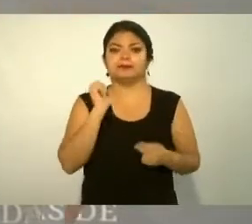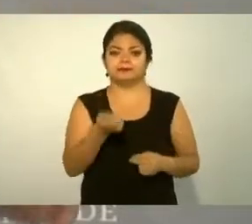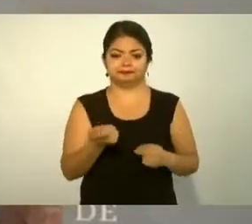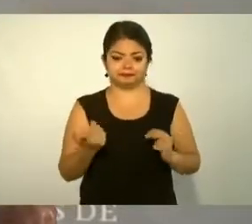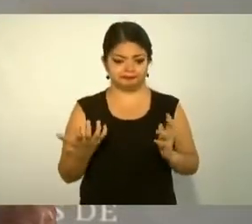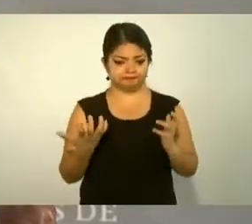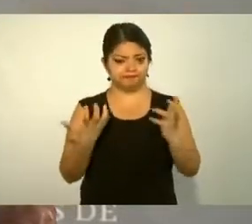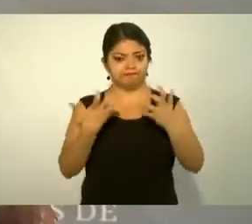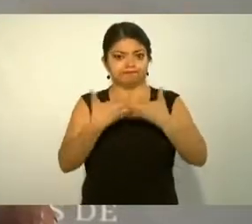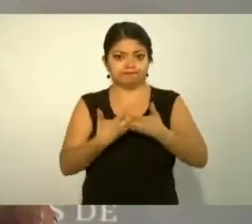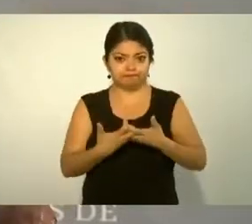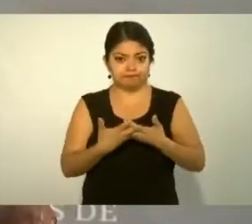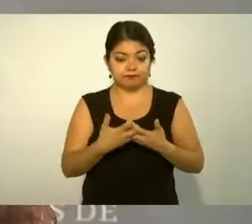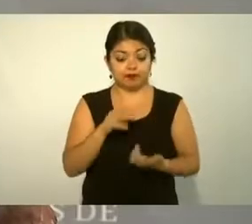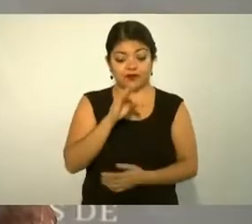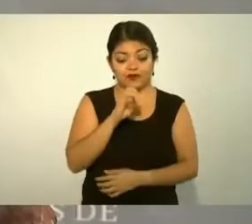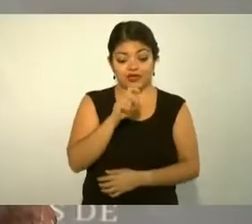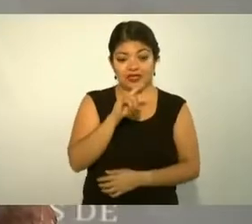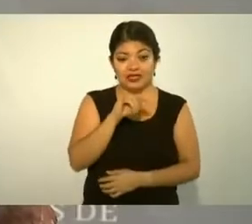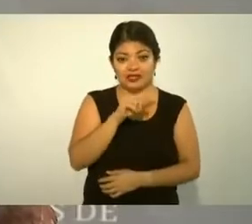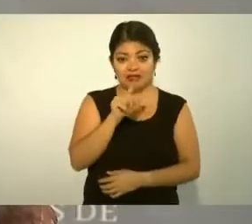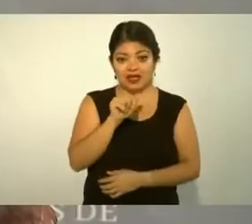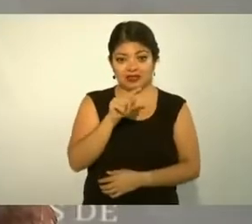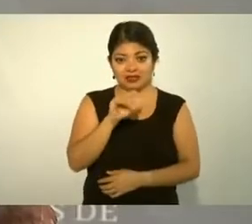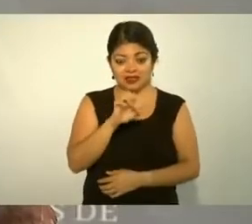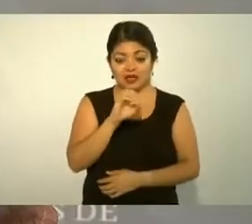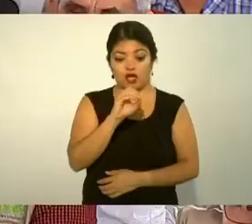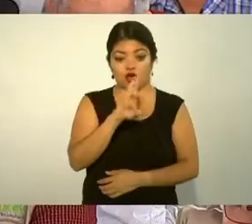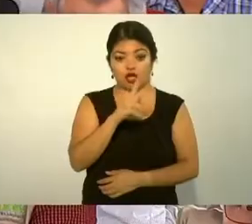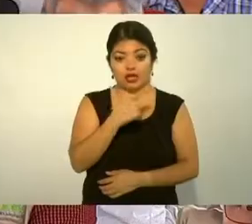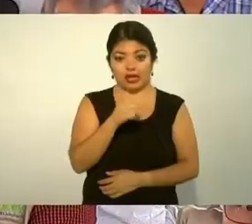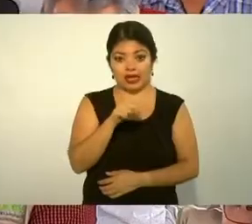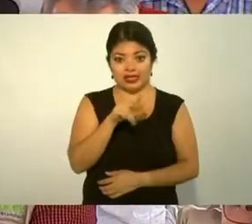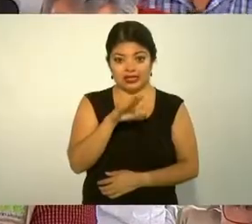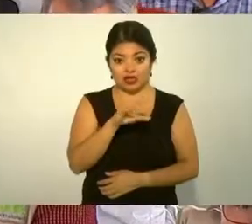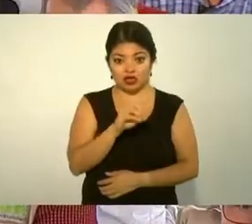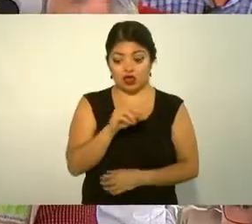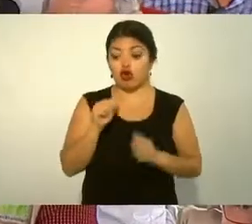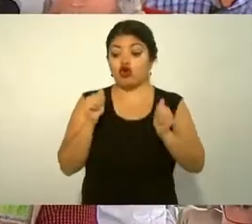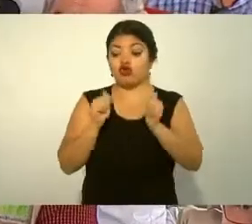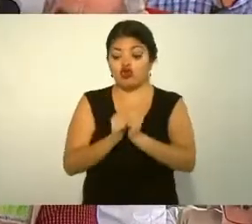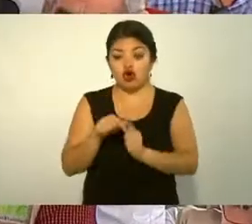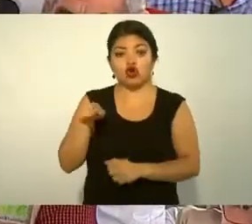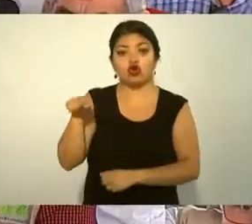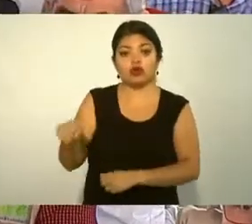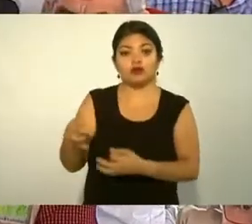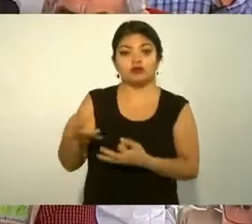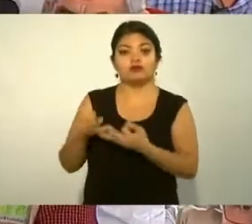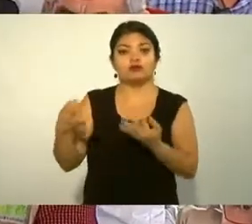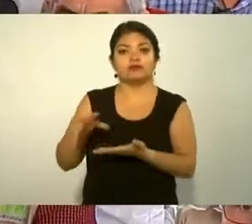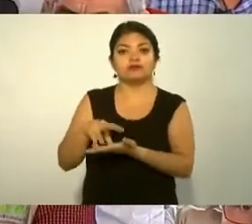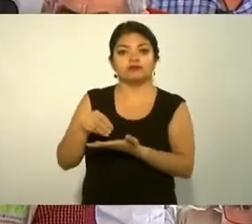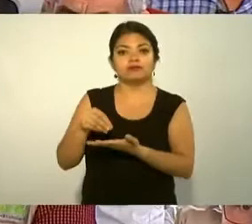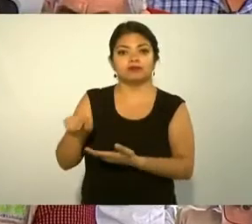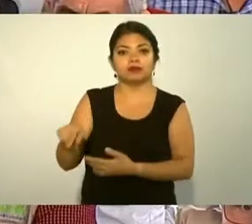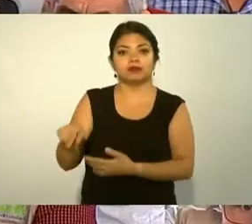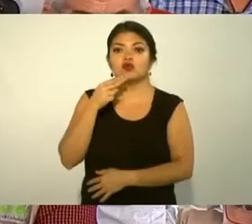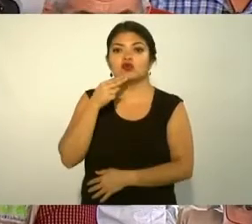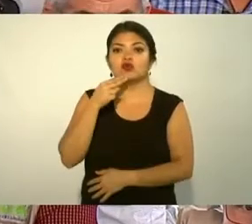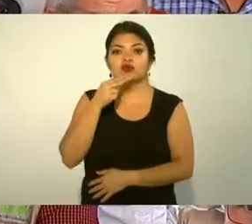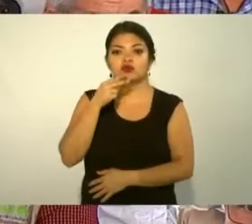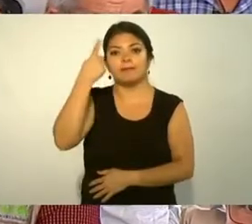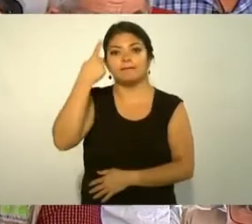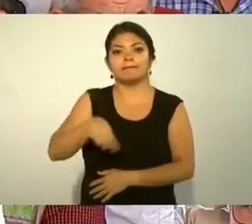fertilizante orgánico con este fertilizante que es el que más se usa para